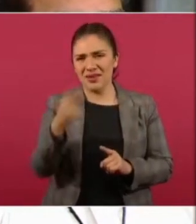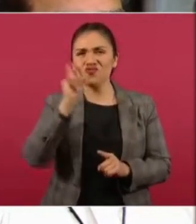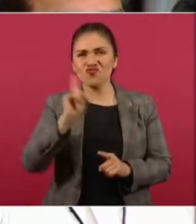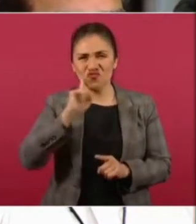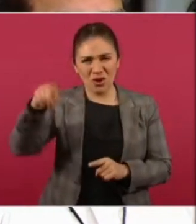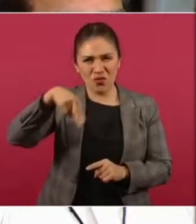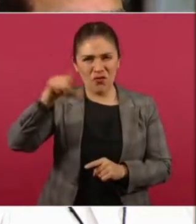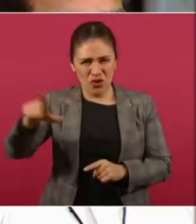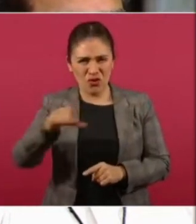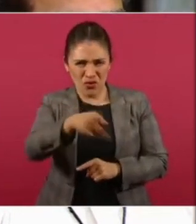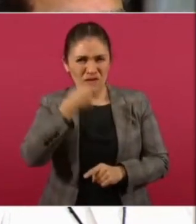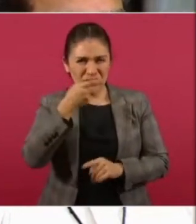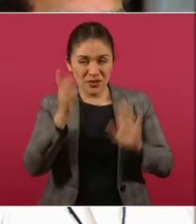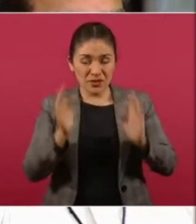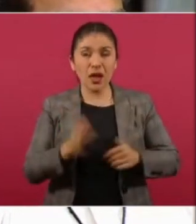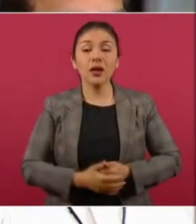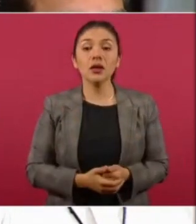que ya lo mencionaron aquí.